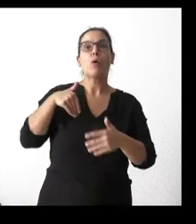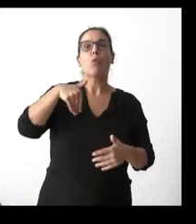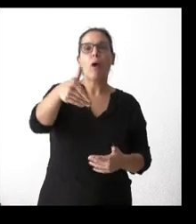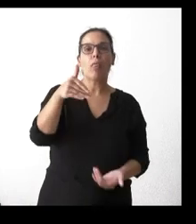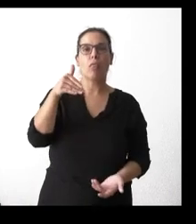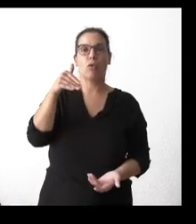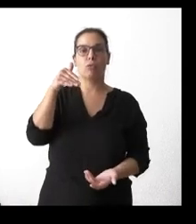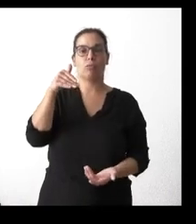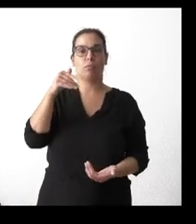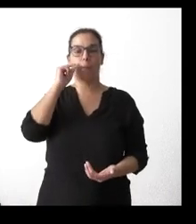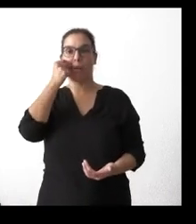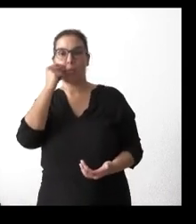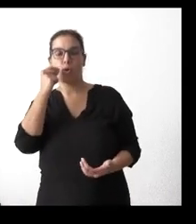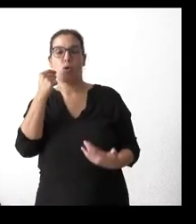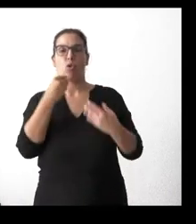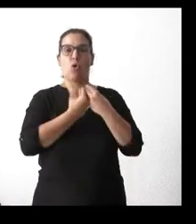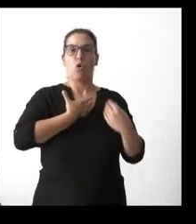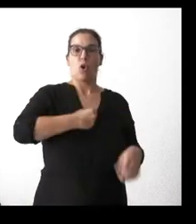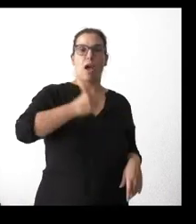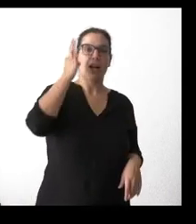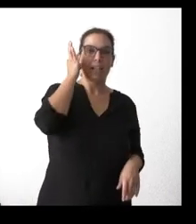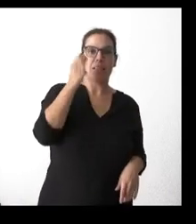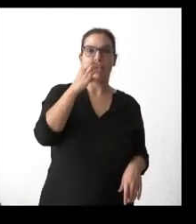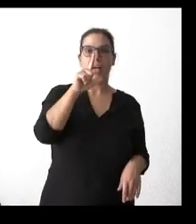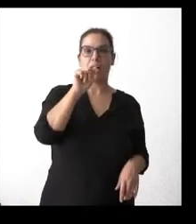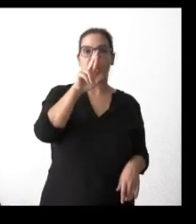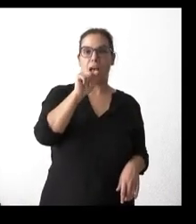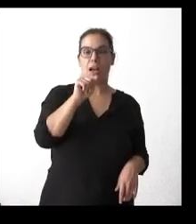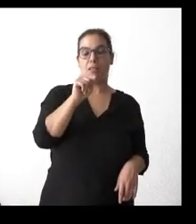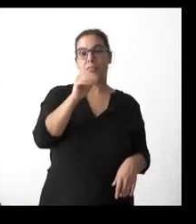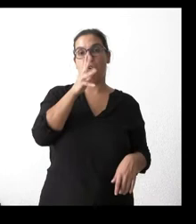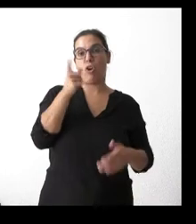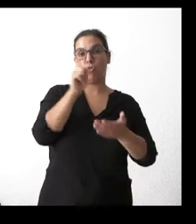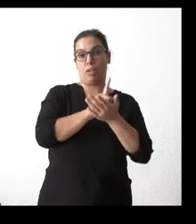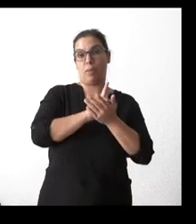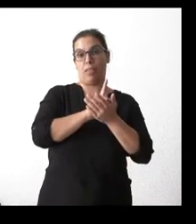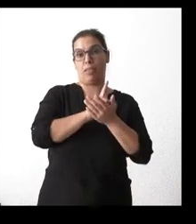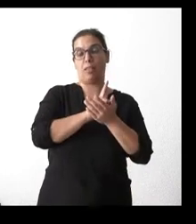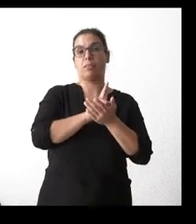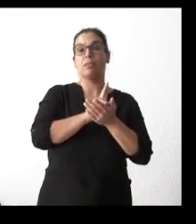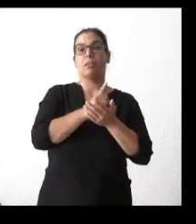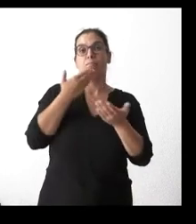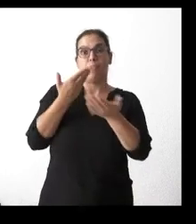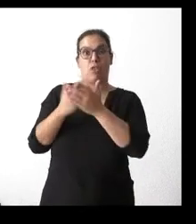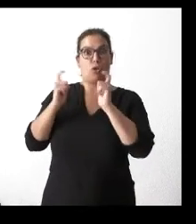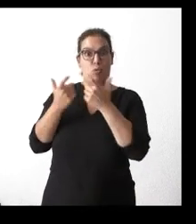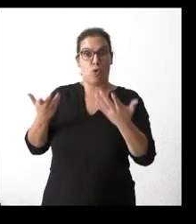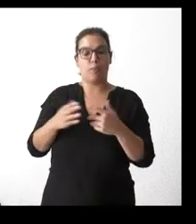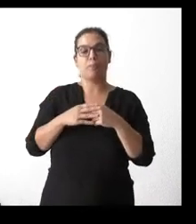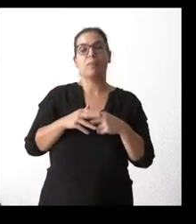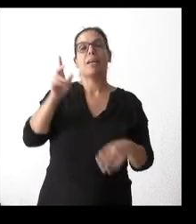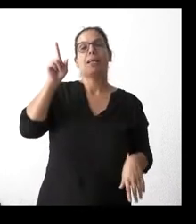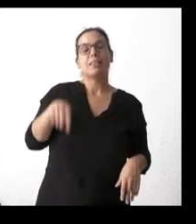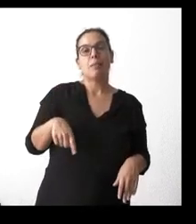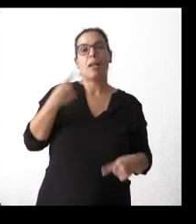reunión entre Alfonso Fernández Mayueco y Clara Martín, que hoy de nuevo la alcaldesa de Segovia ha vuelto a reclamar? Y, por otro lado, algunos